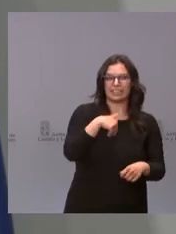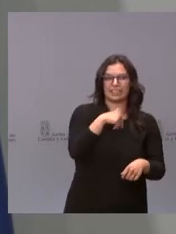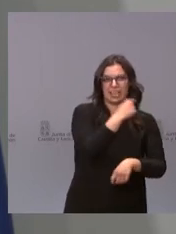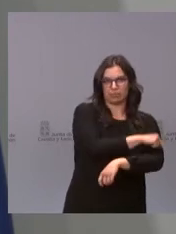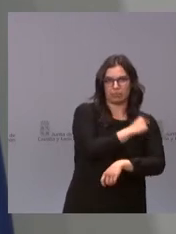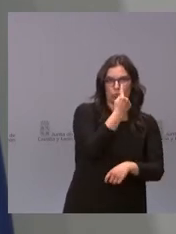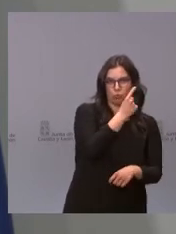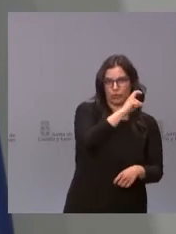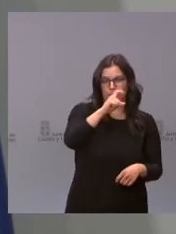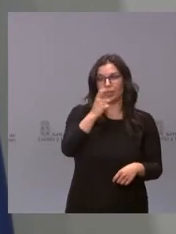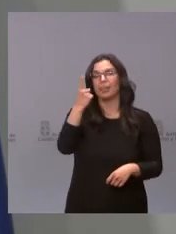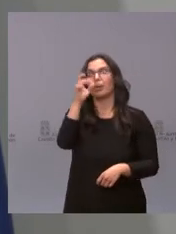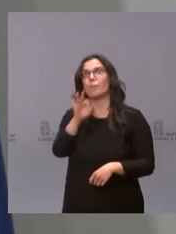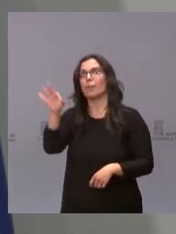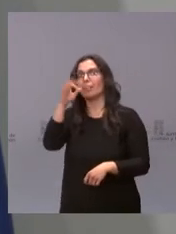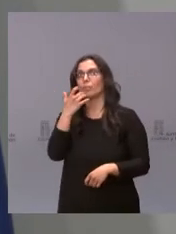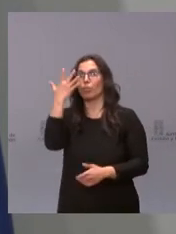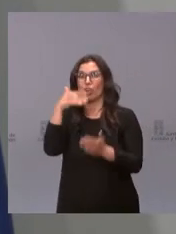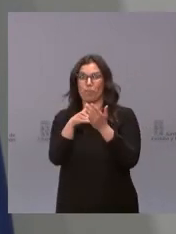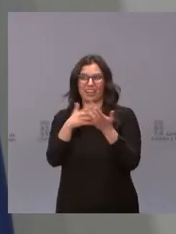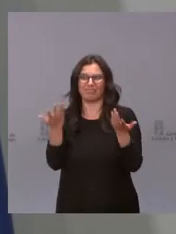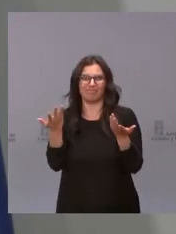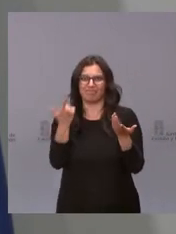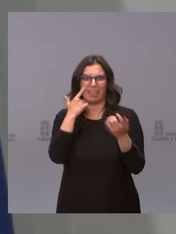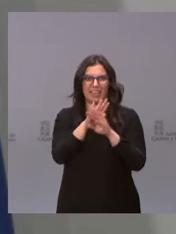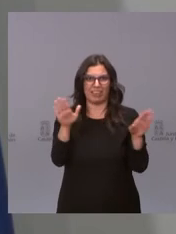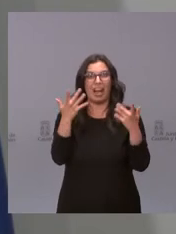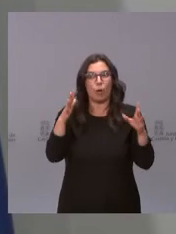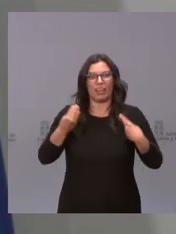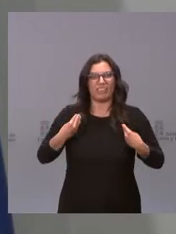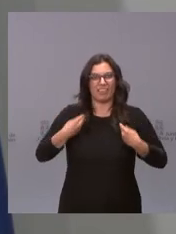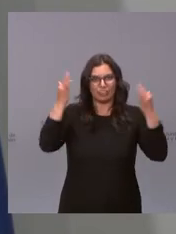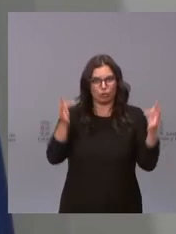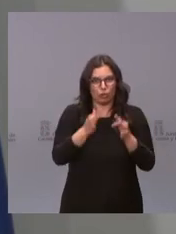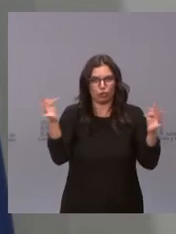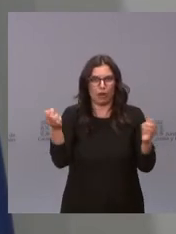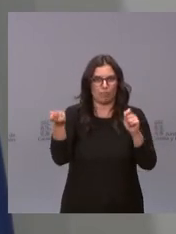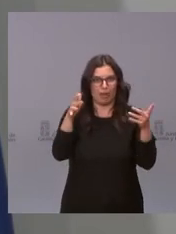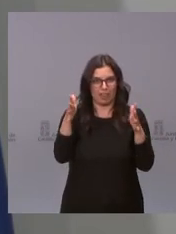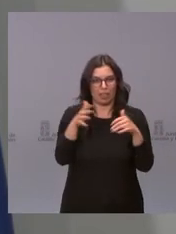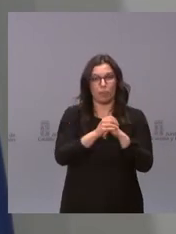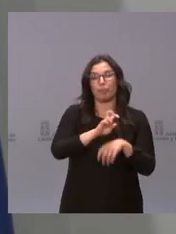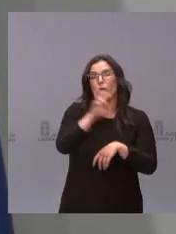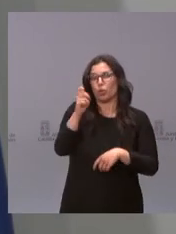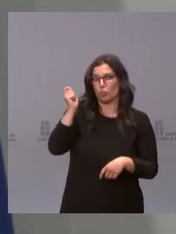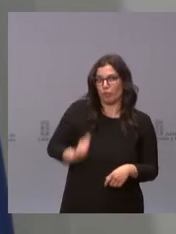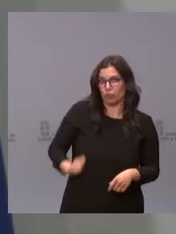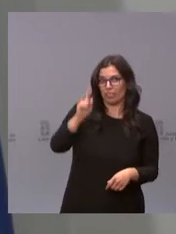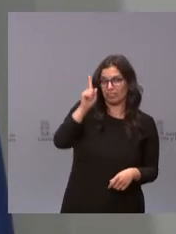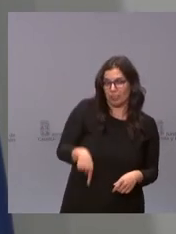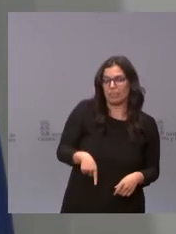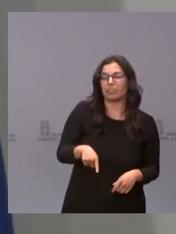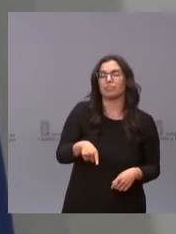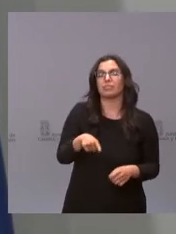una dosis, mientras que Valencia tiene 5.000. Lo mismo ocurre, por ejemplo, con otros profesionales del ámbito